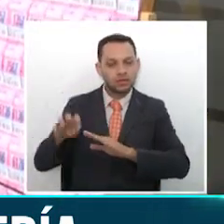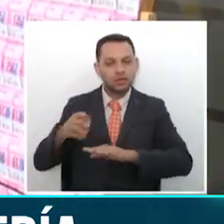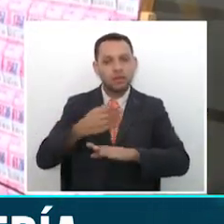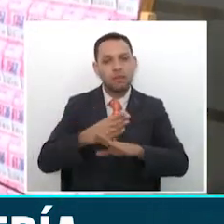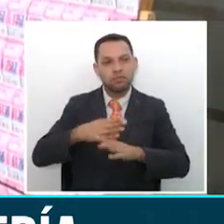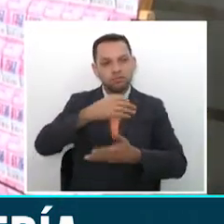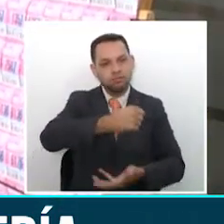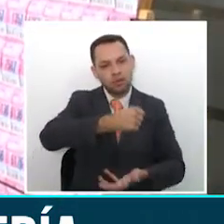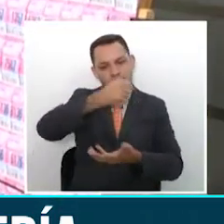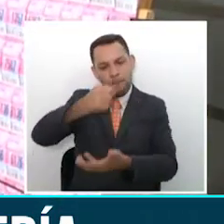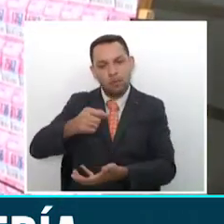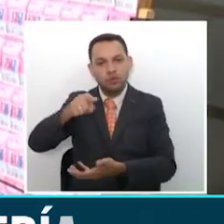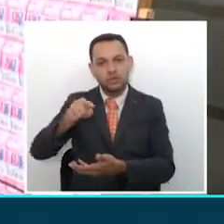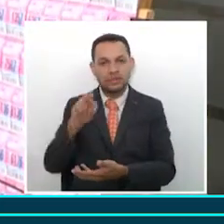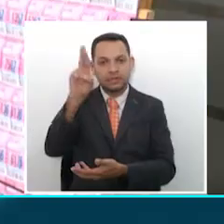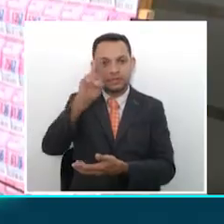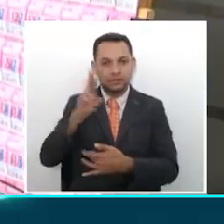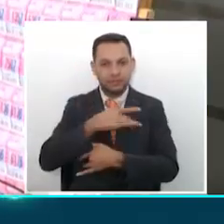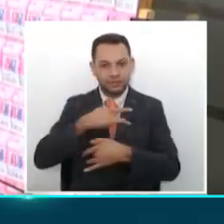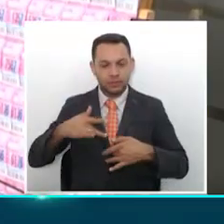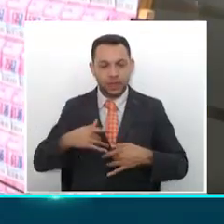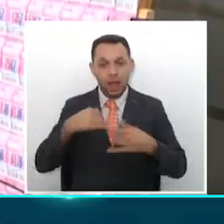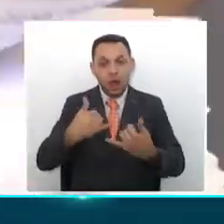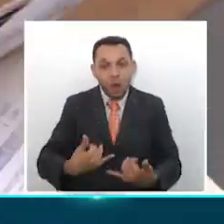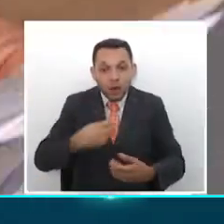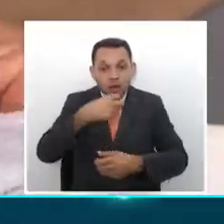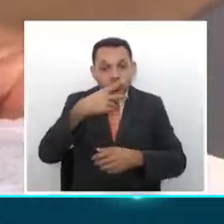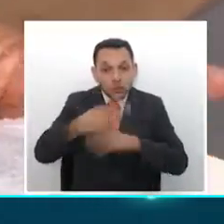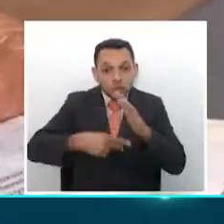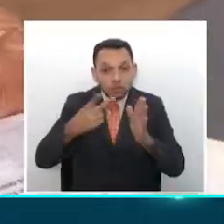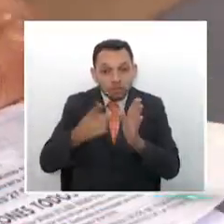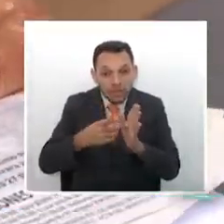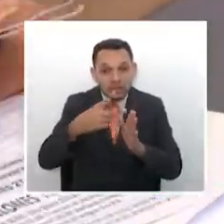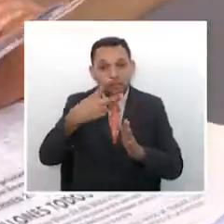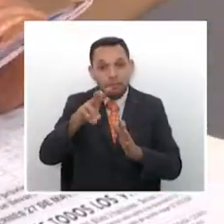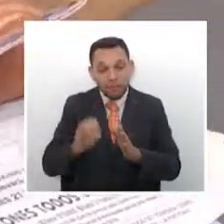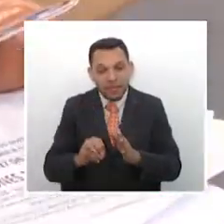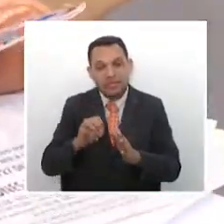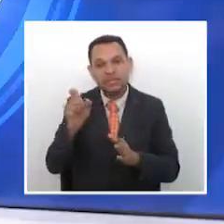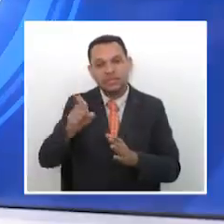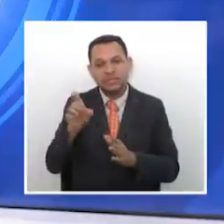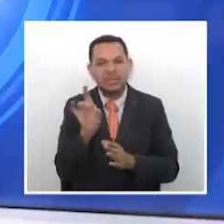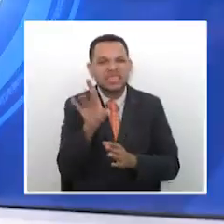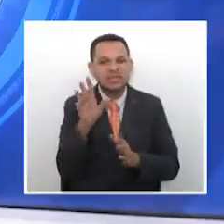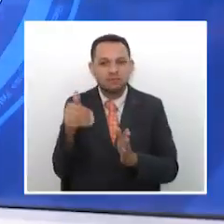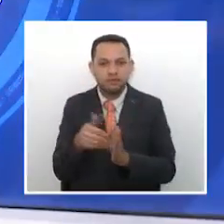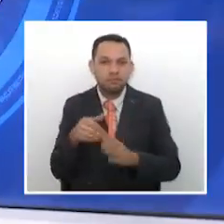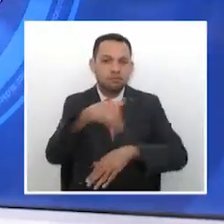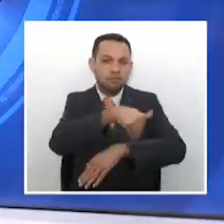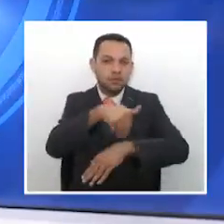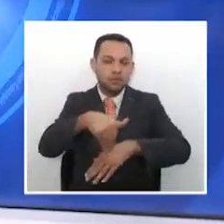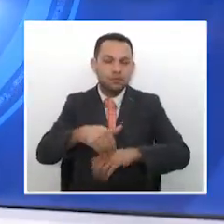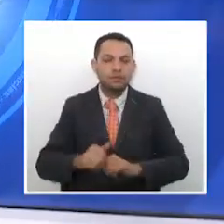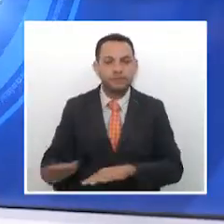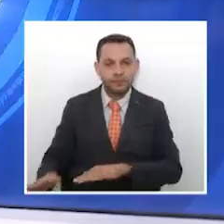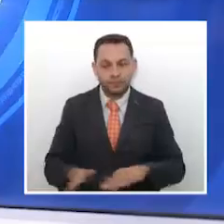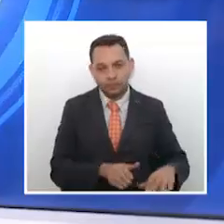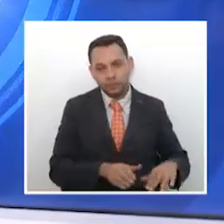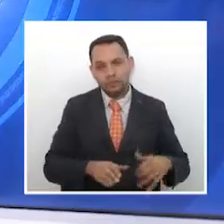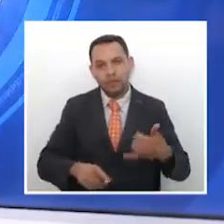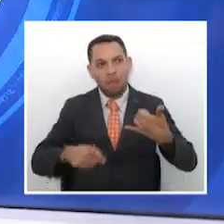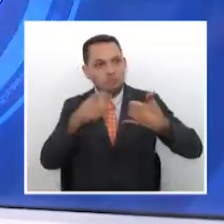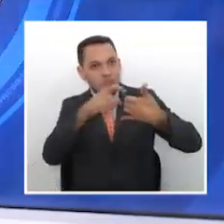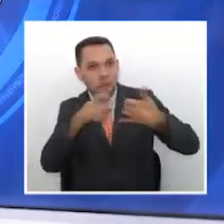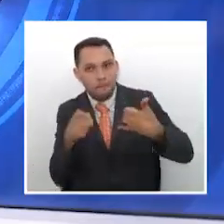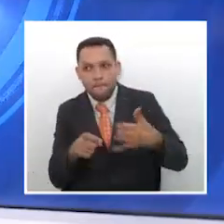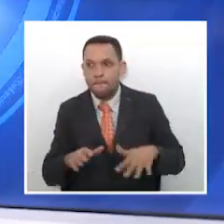departamento de Riseralda. Para este 2020, la meta es superar los 15 mil millones de pesos. Aunque en el país se ha hablado mucho de un